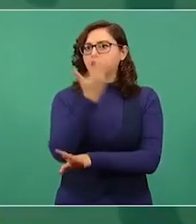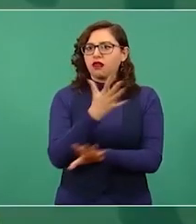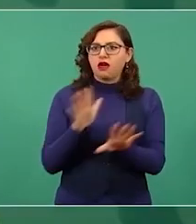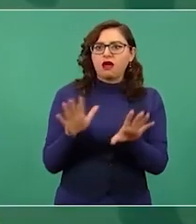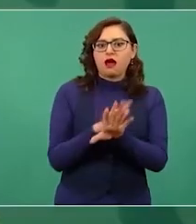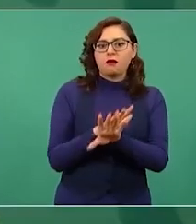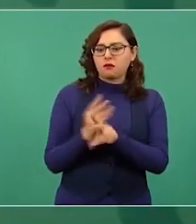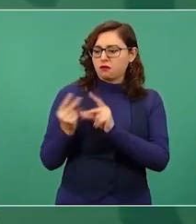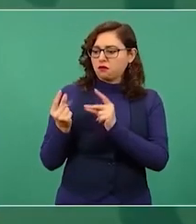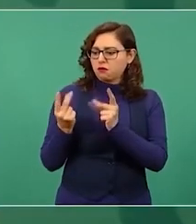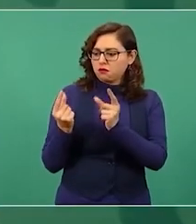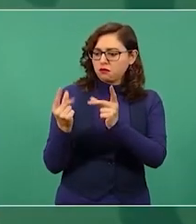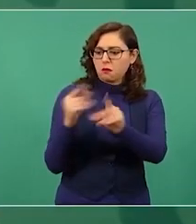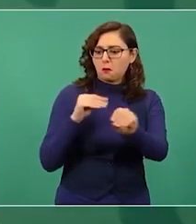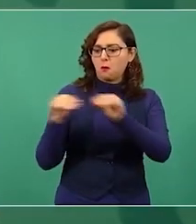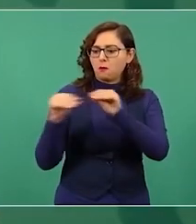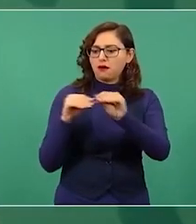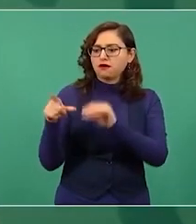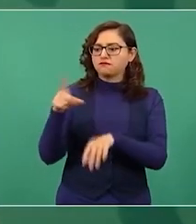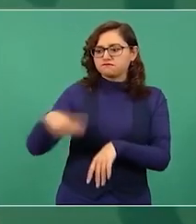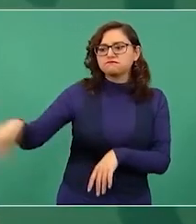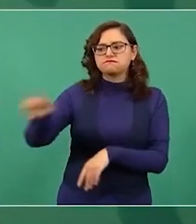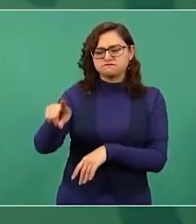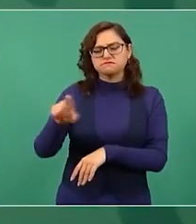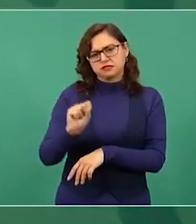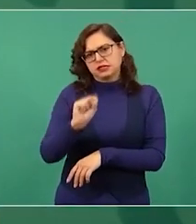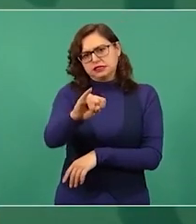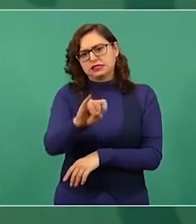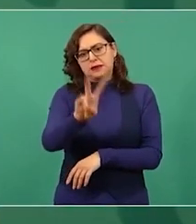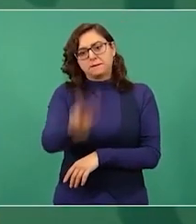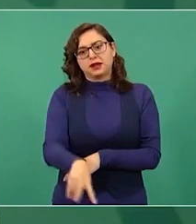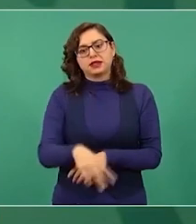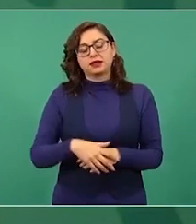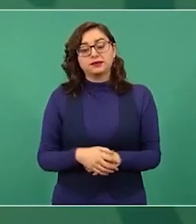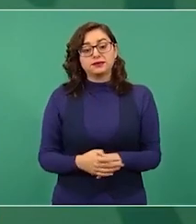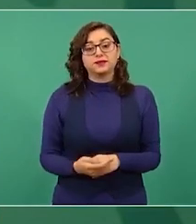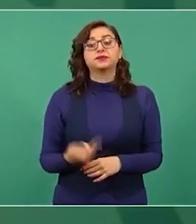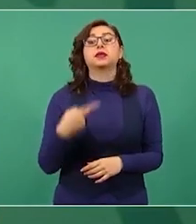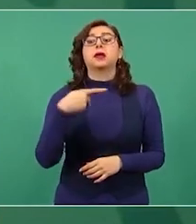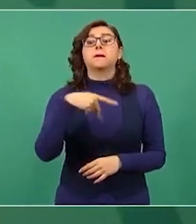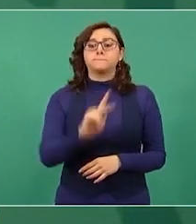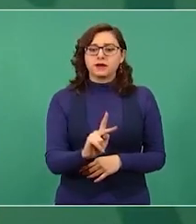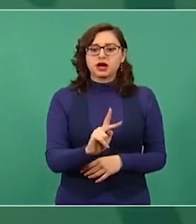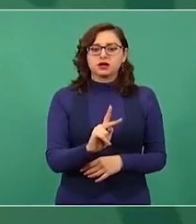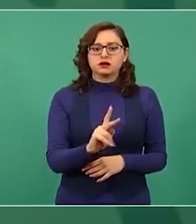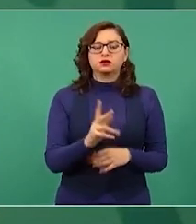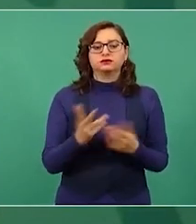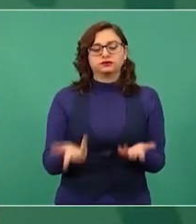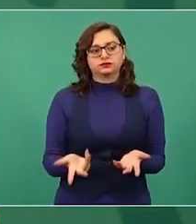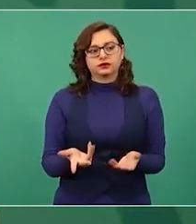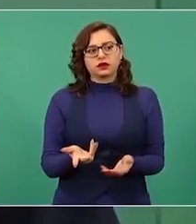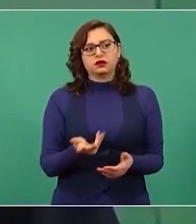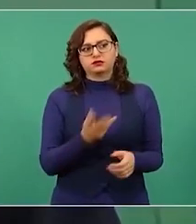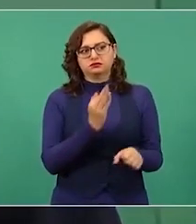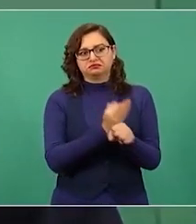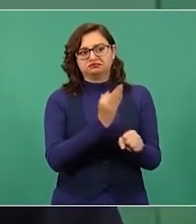Pero hay que esperar a ver qué resuelve el tribunal electoral y luego el Poder